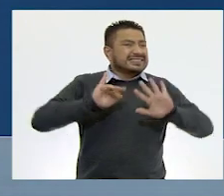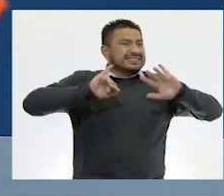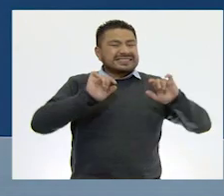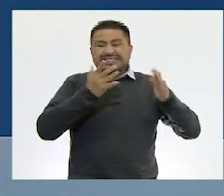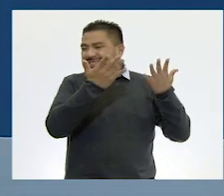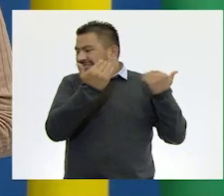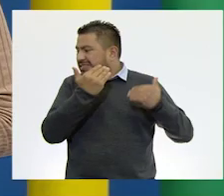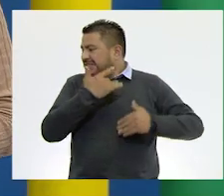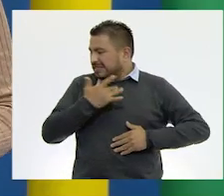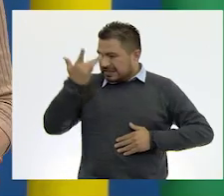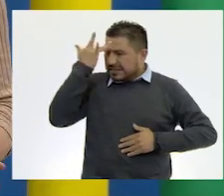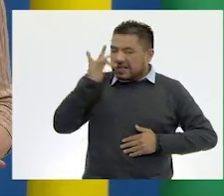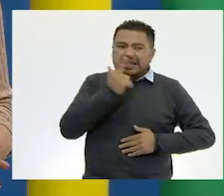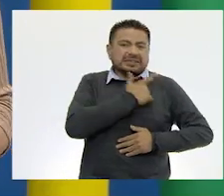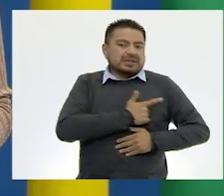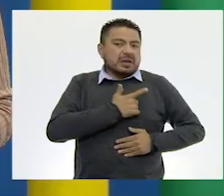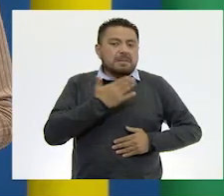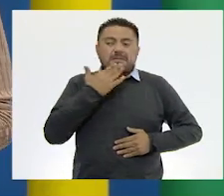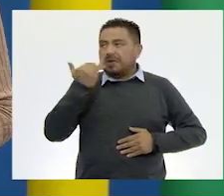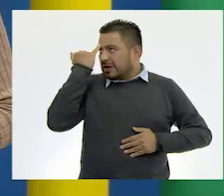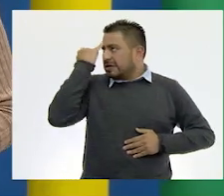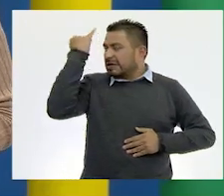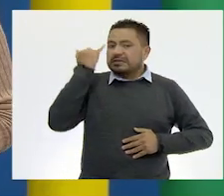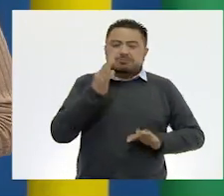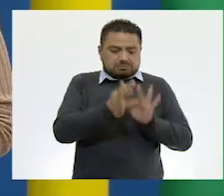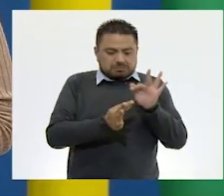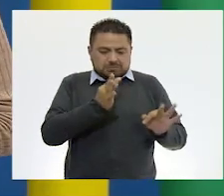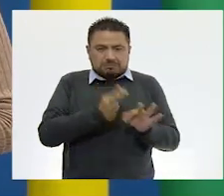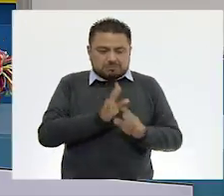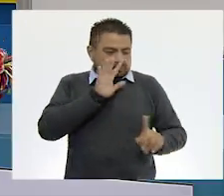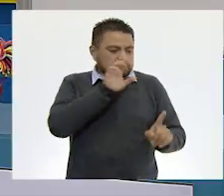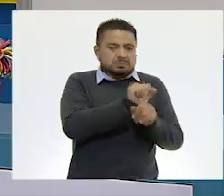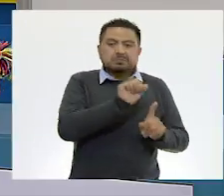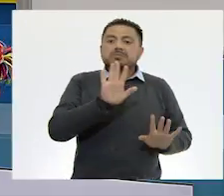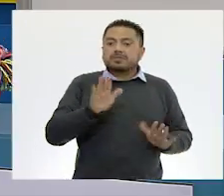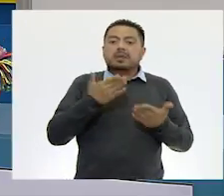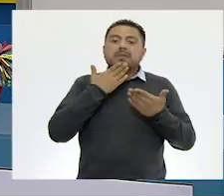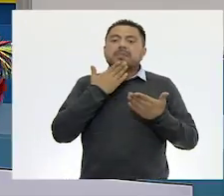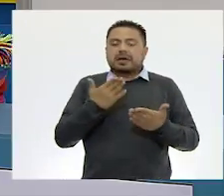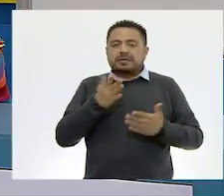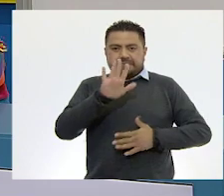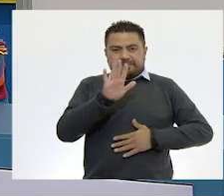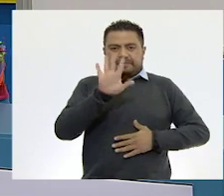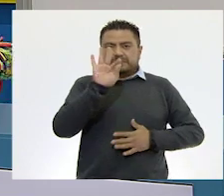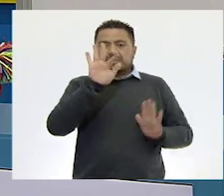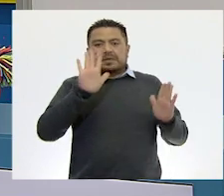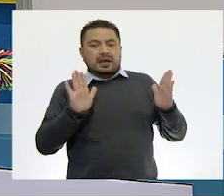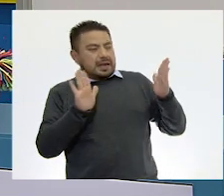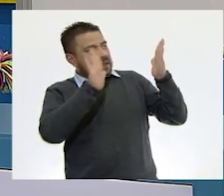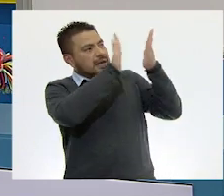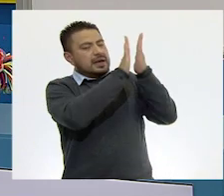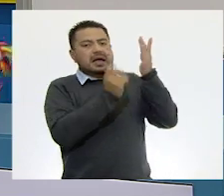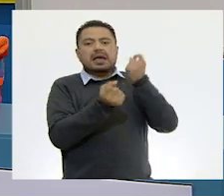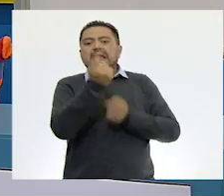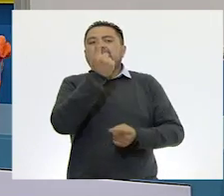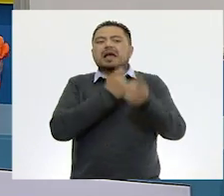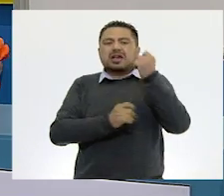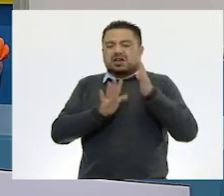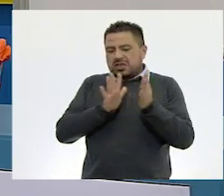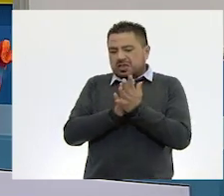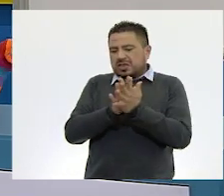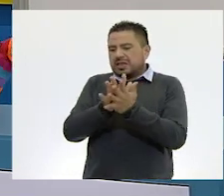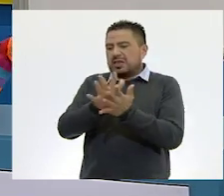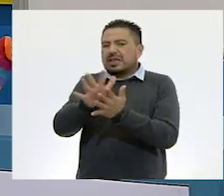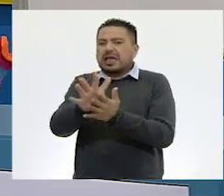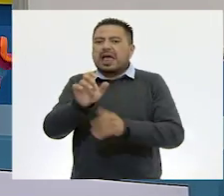adivinanzas! Me parece muy buena idea maestra, estoy lista para adivinar. Muy bien, pegué en el pizarrón algunas huellas de un